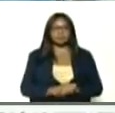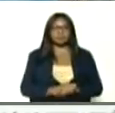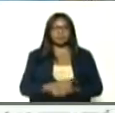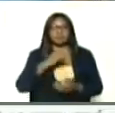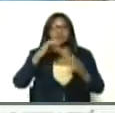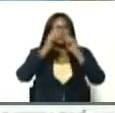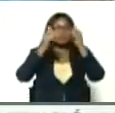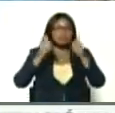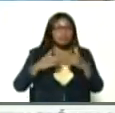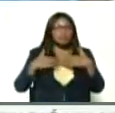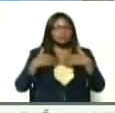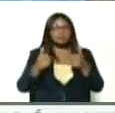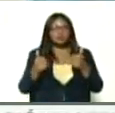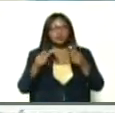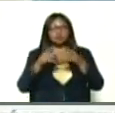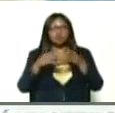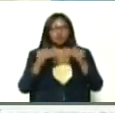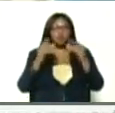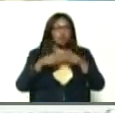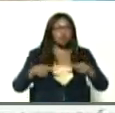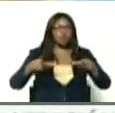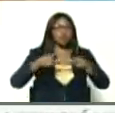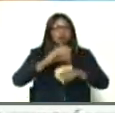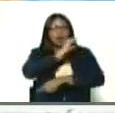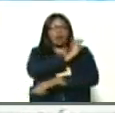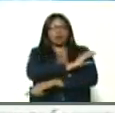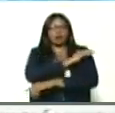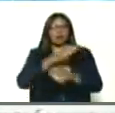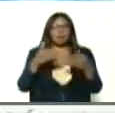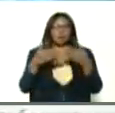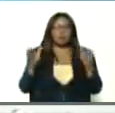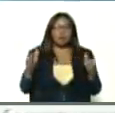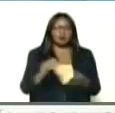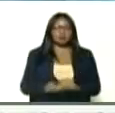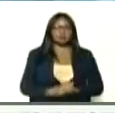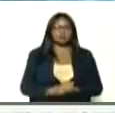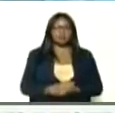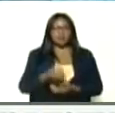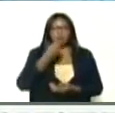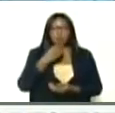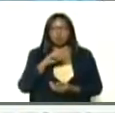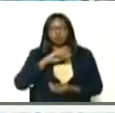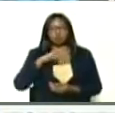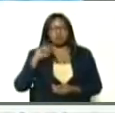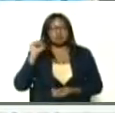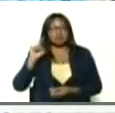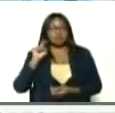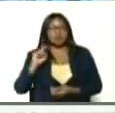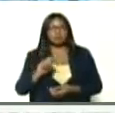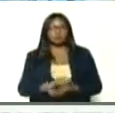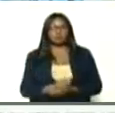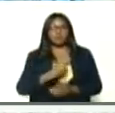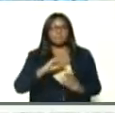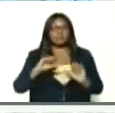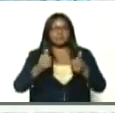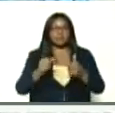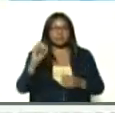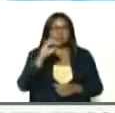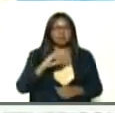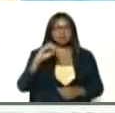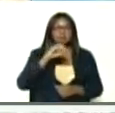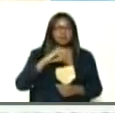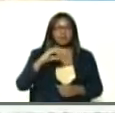sistema de salud, en los ambulatorios, en las clínicas populares, bueno, necesario, estamos arrancando de cero,